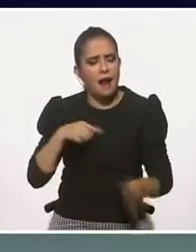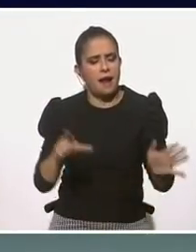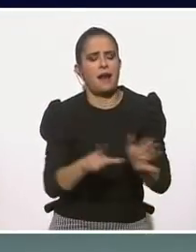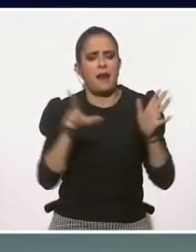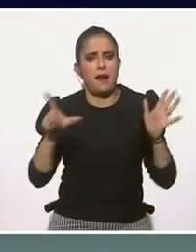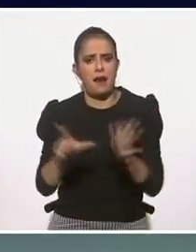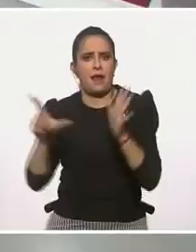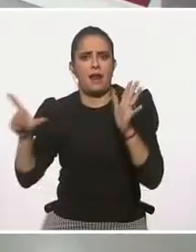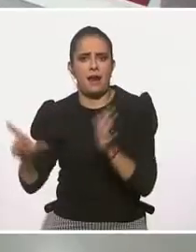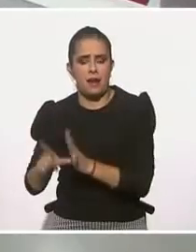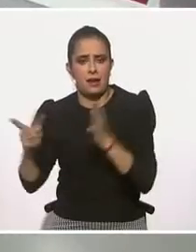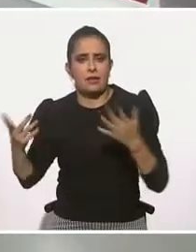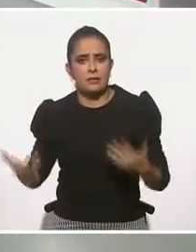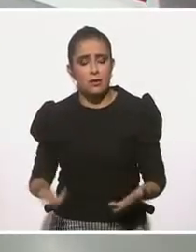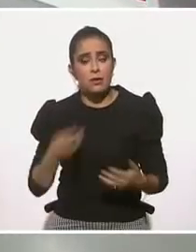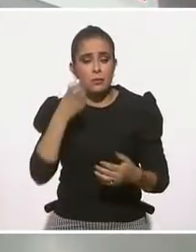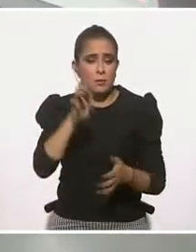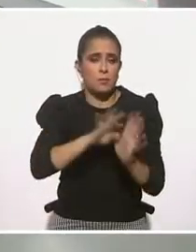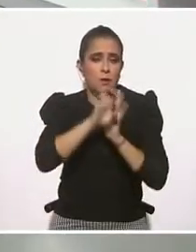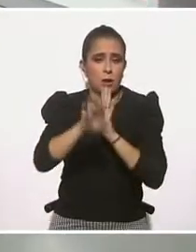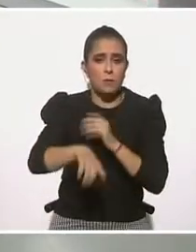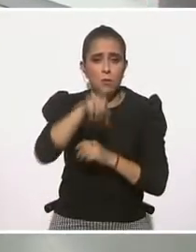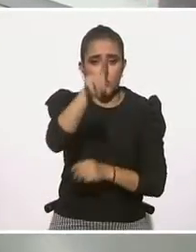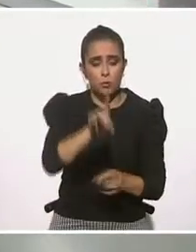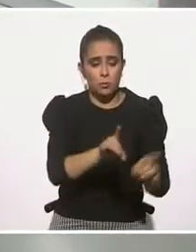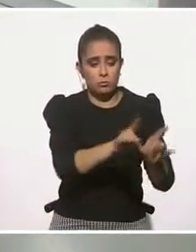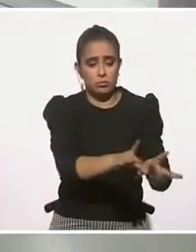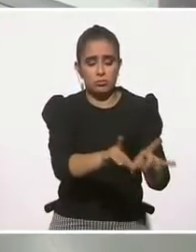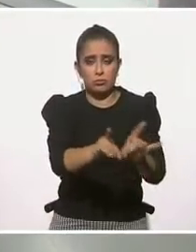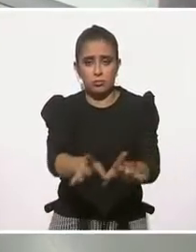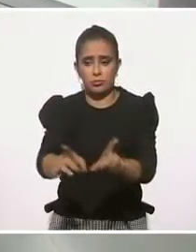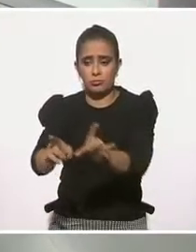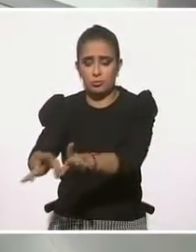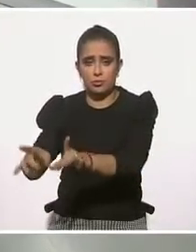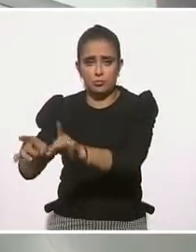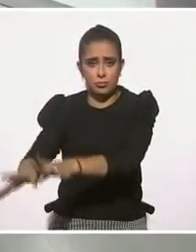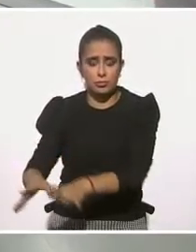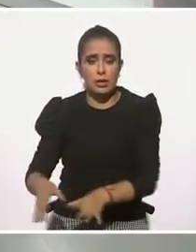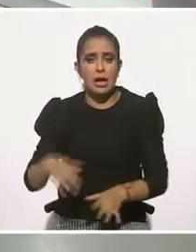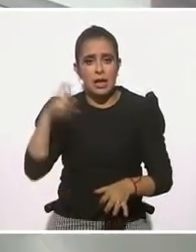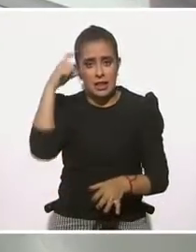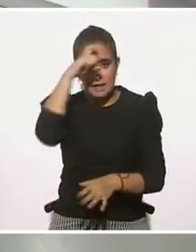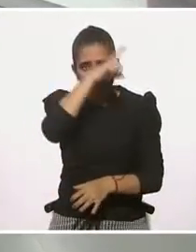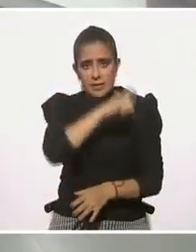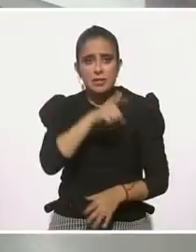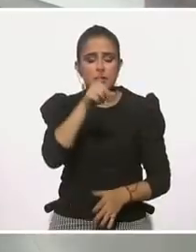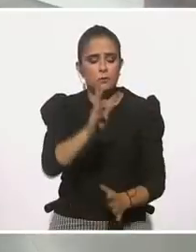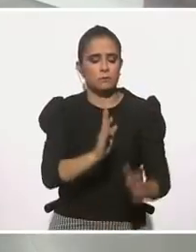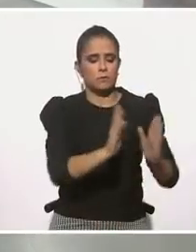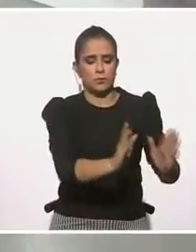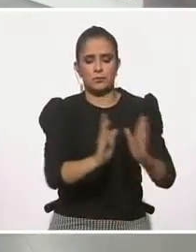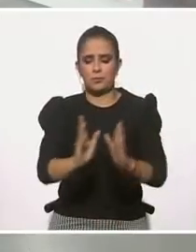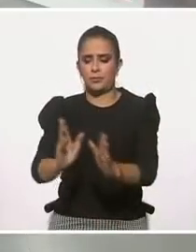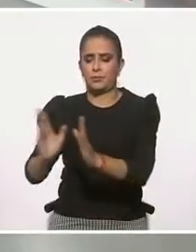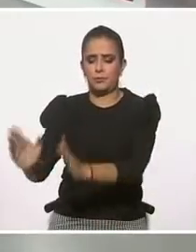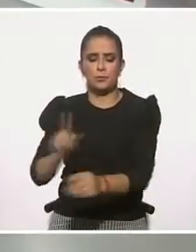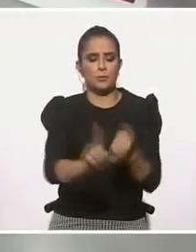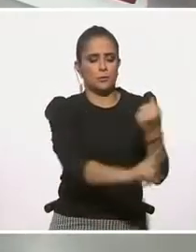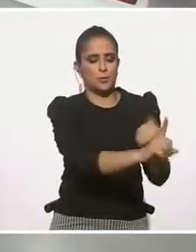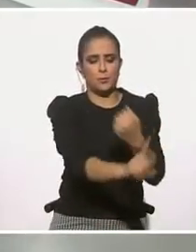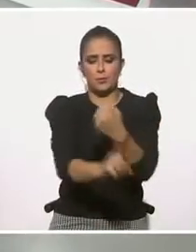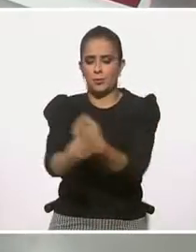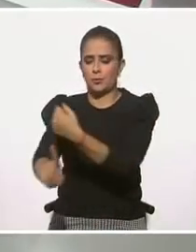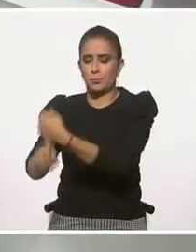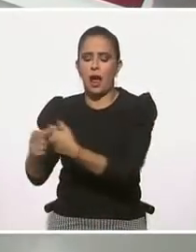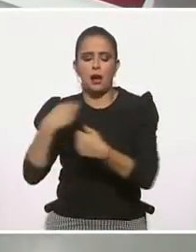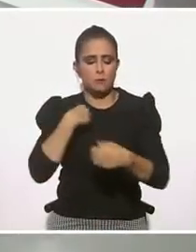que ponerlo como un mapa que fuera visible, sencillo, porque esto es muy rico y lo podemos hablar mucho. Ella identificó como bien dijo, Pati, en este momento me